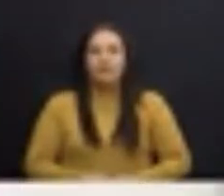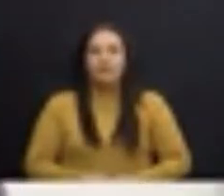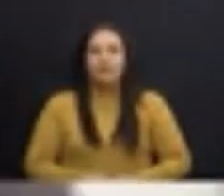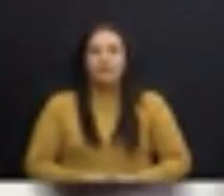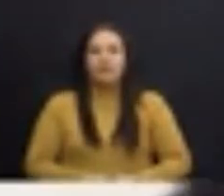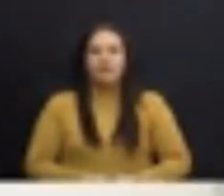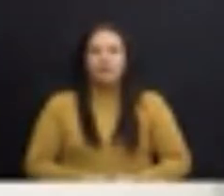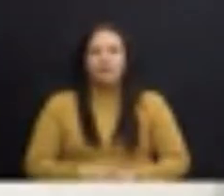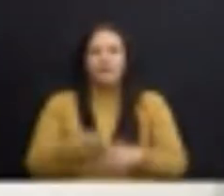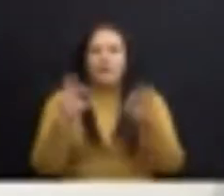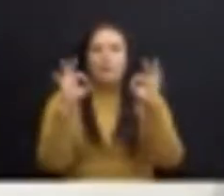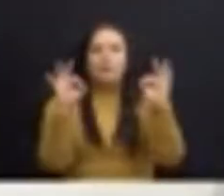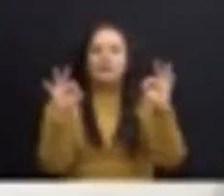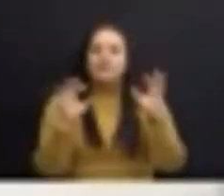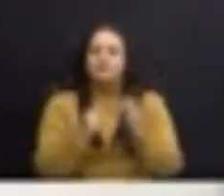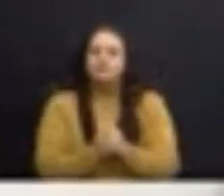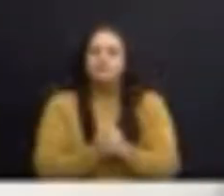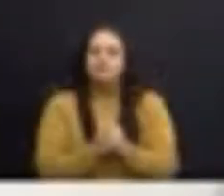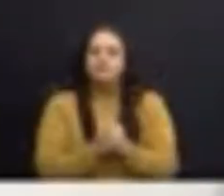Muy bien.